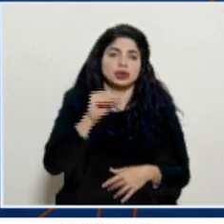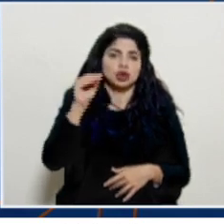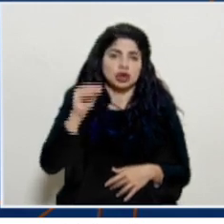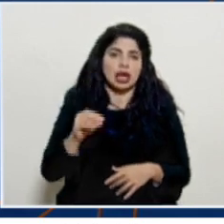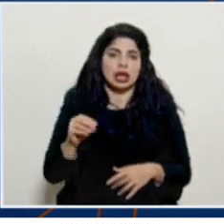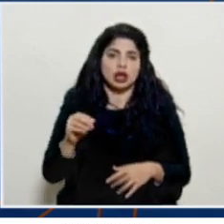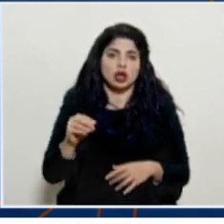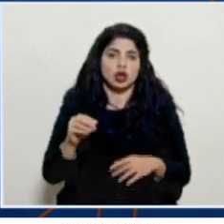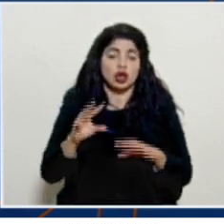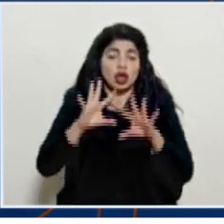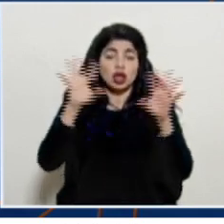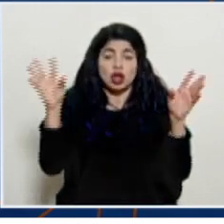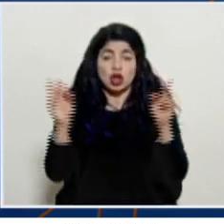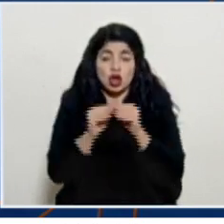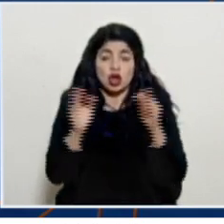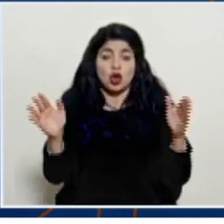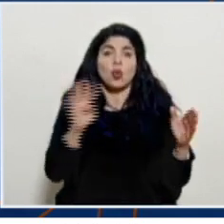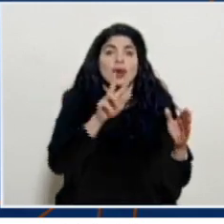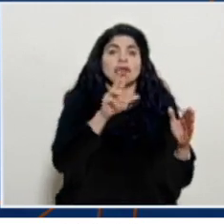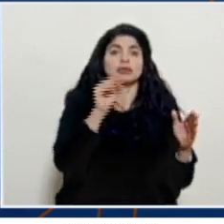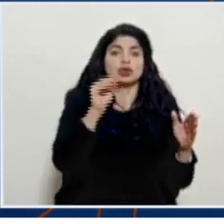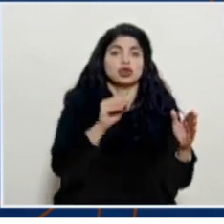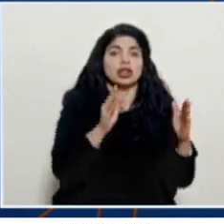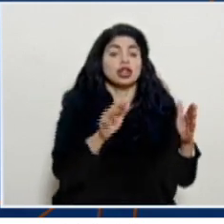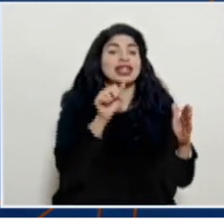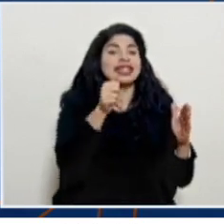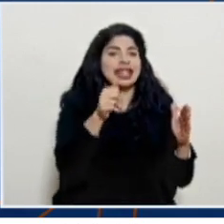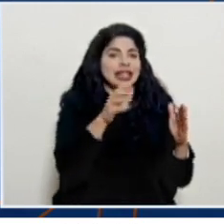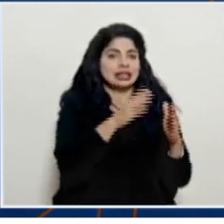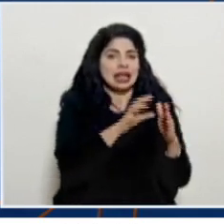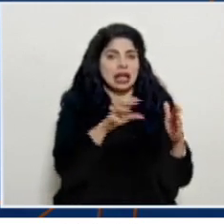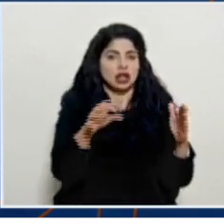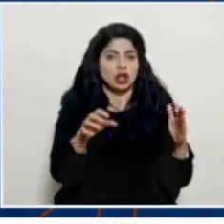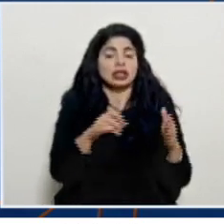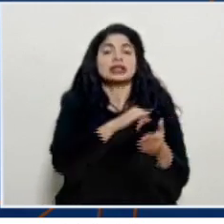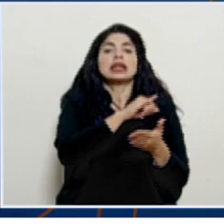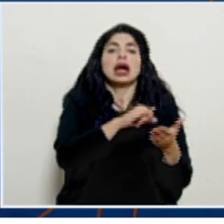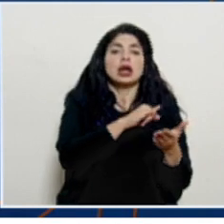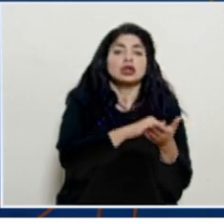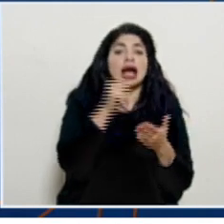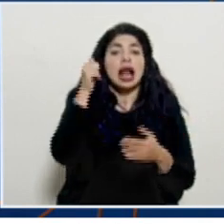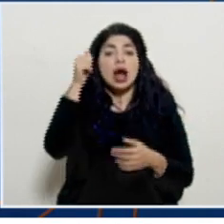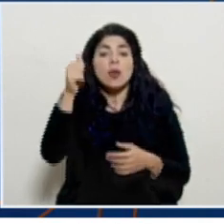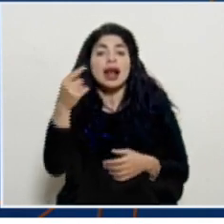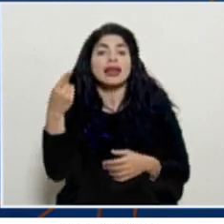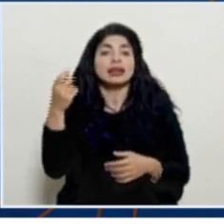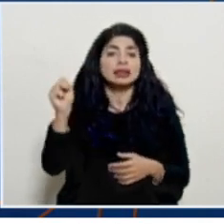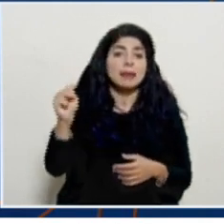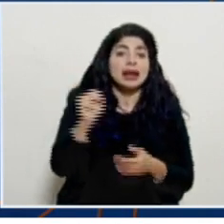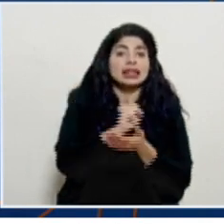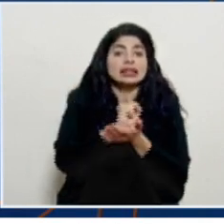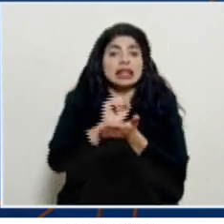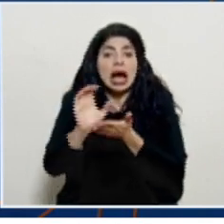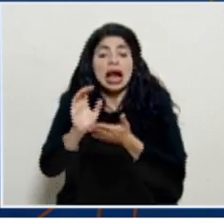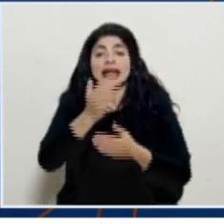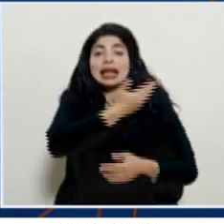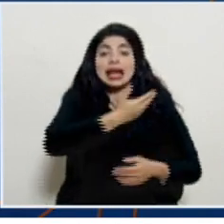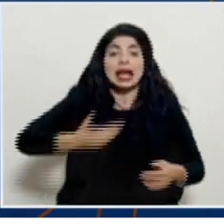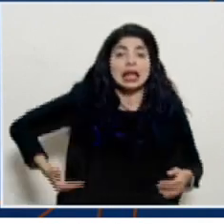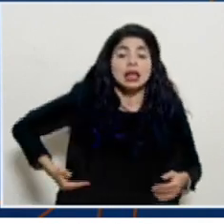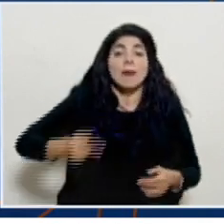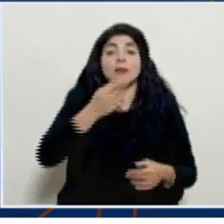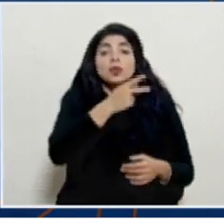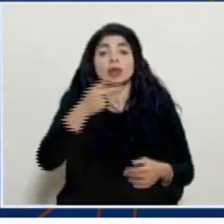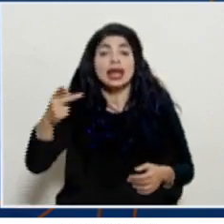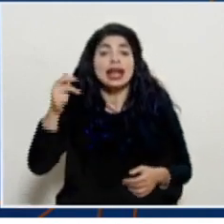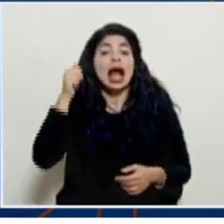de todos los casos en este momento y son los cantones de San José Alajuela Desamparados San Carlos Heredia Punta